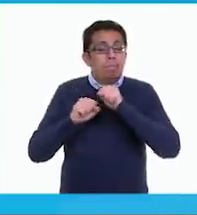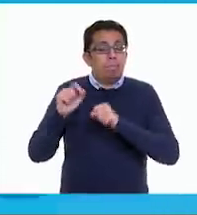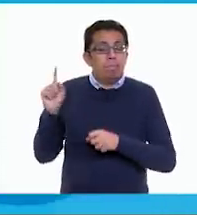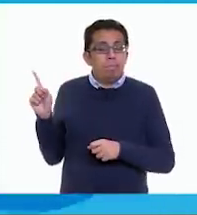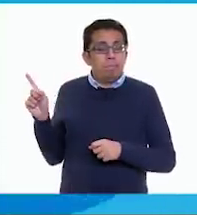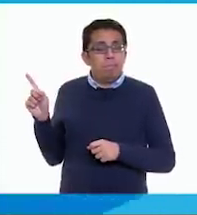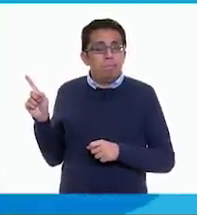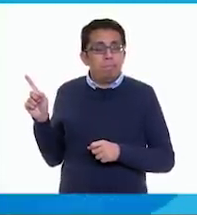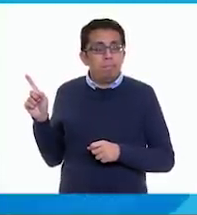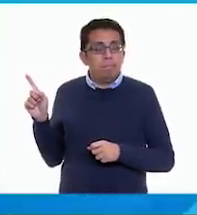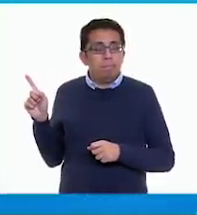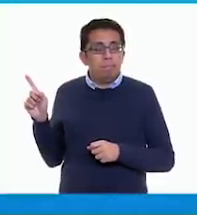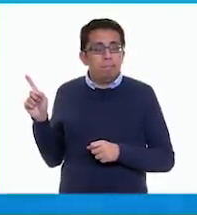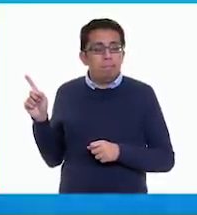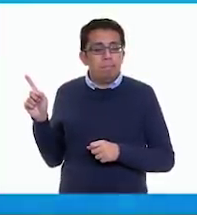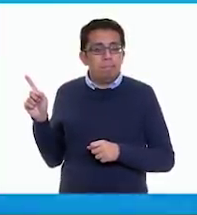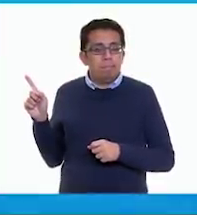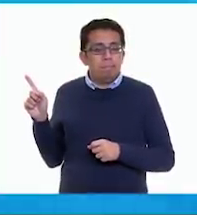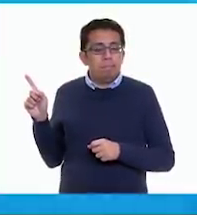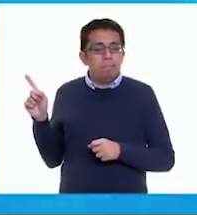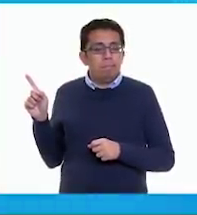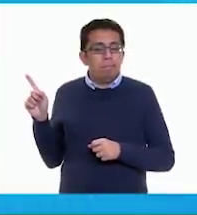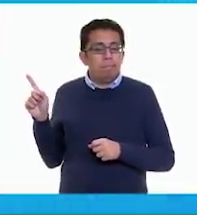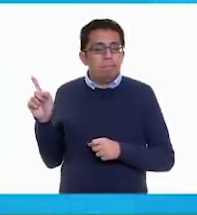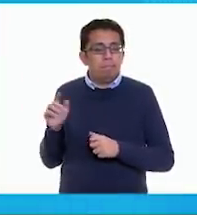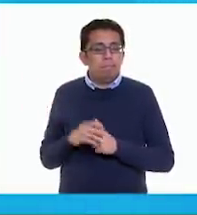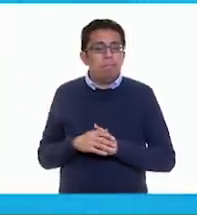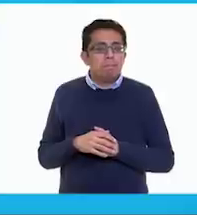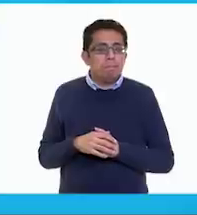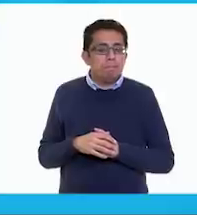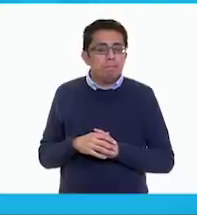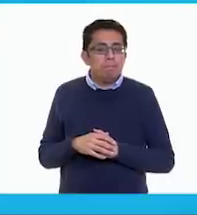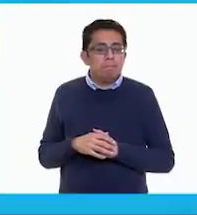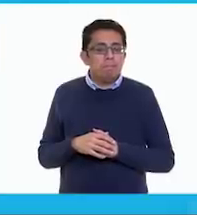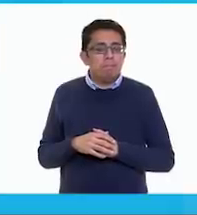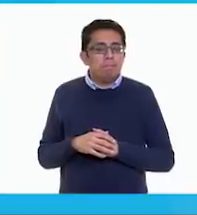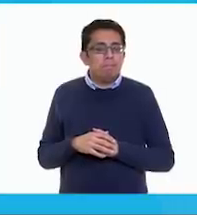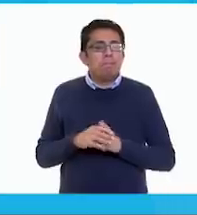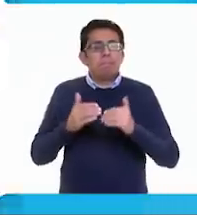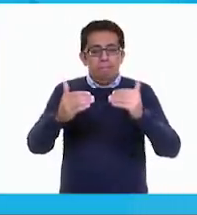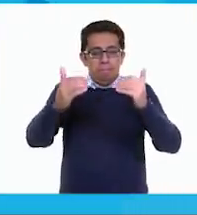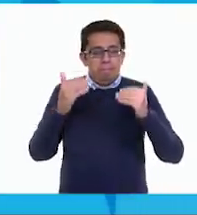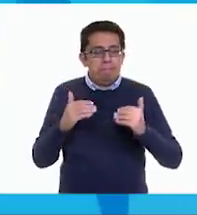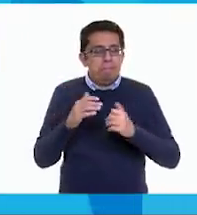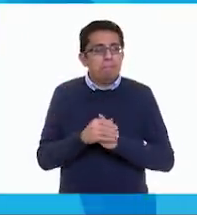vírula, chiva, camella, baica y muca. La que habíamos puesto, baica. Siguiente.